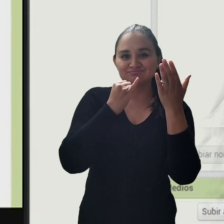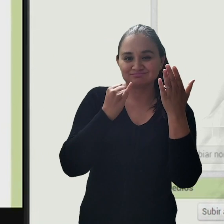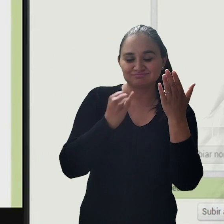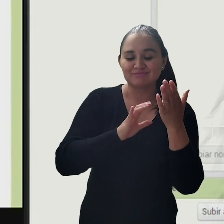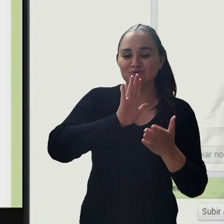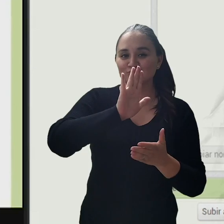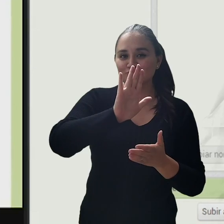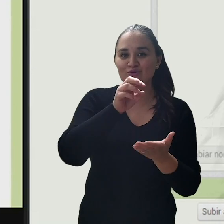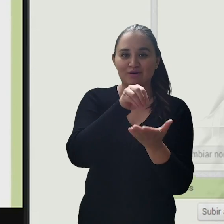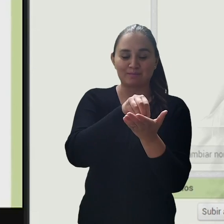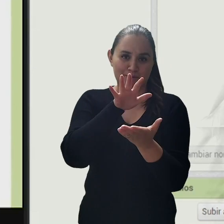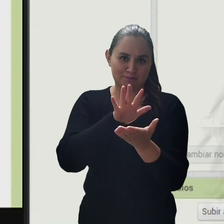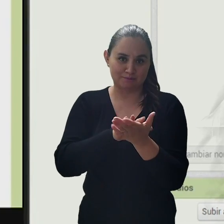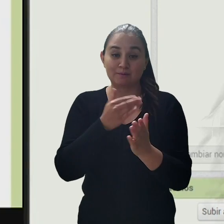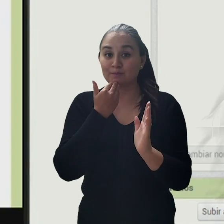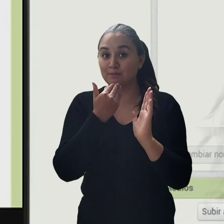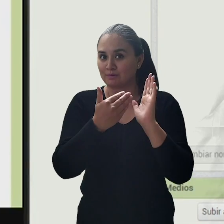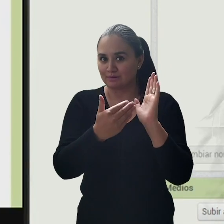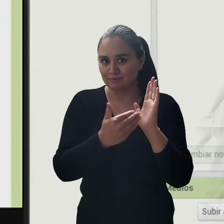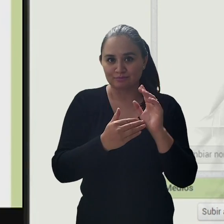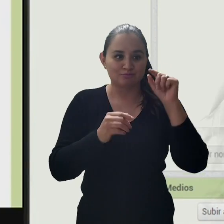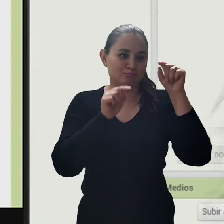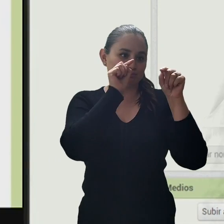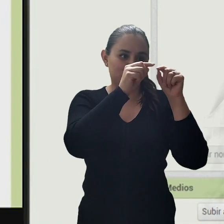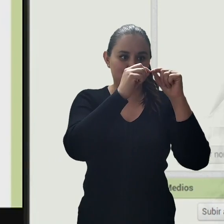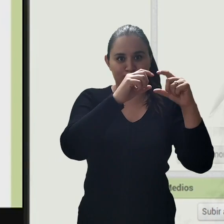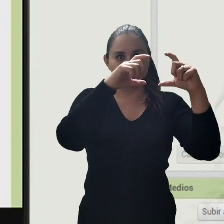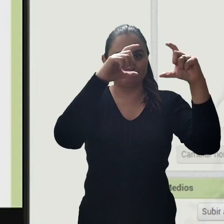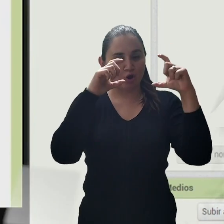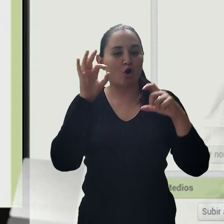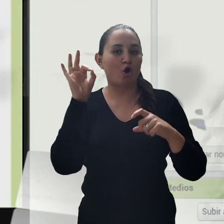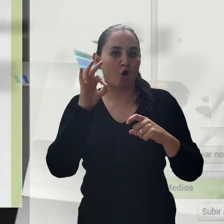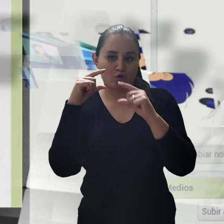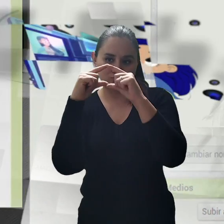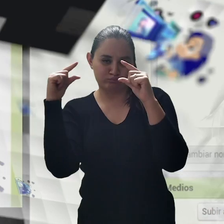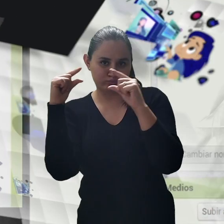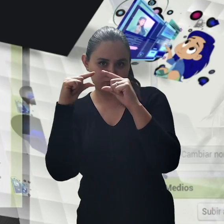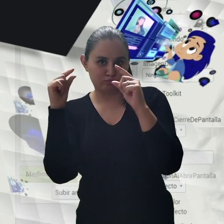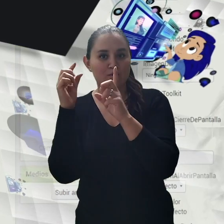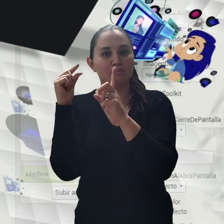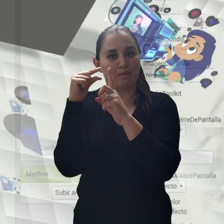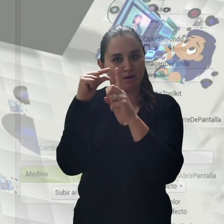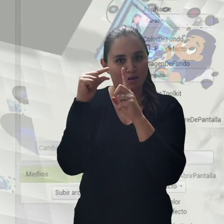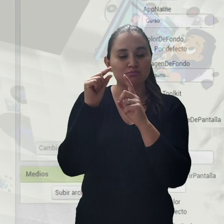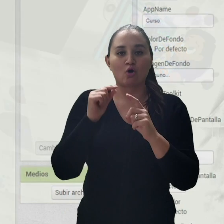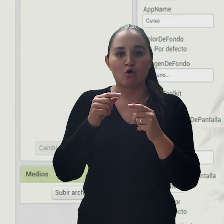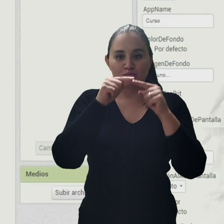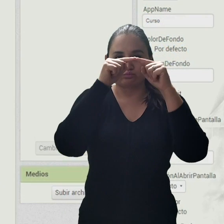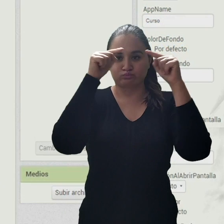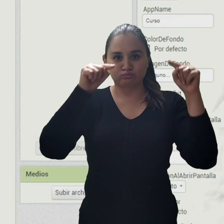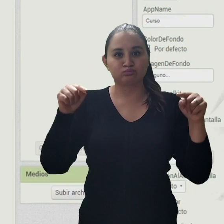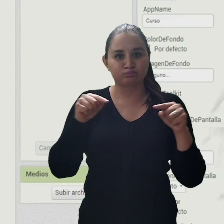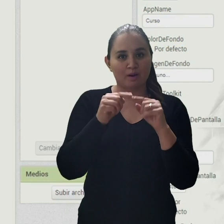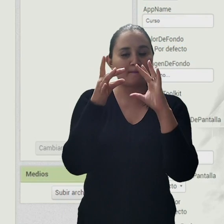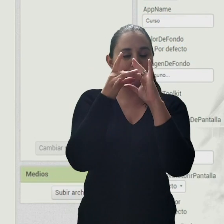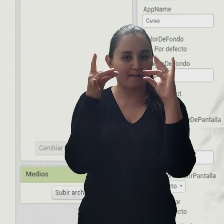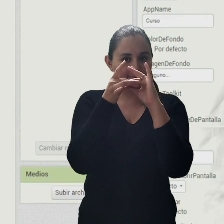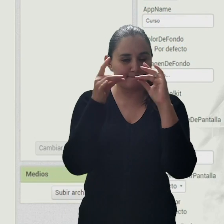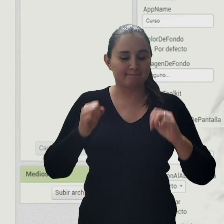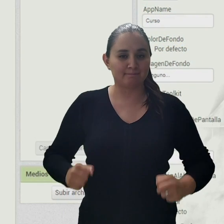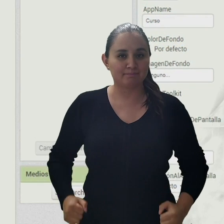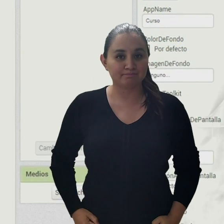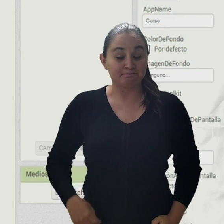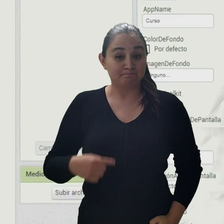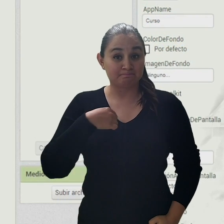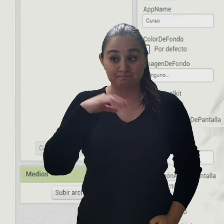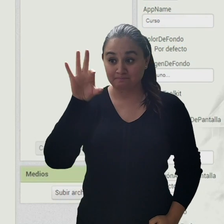controles más comunes son los botones, las etiquetas, los cuadros de texto. Voy a escoger en primer lugar una